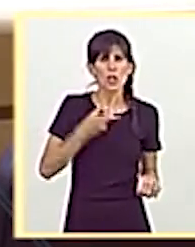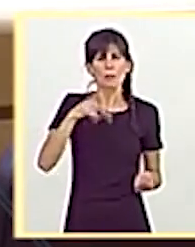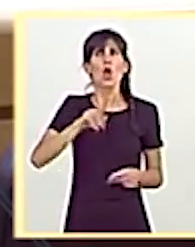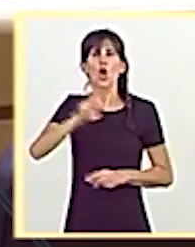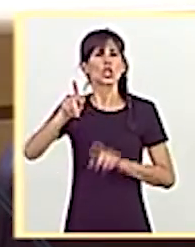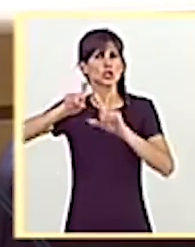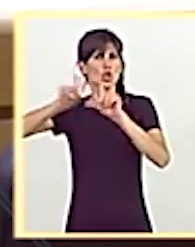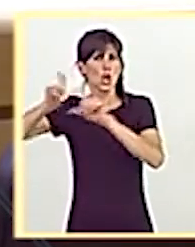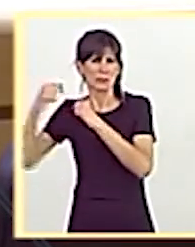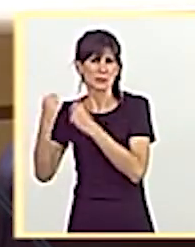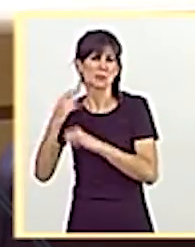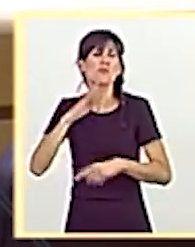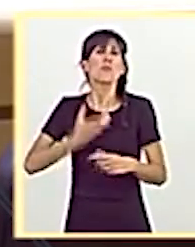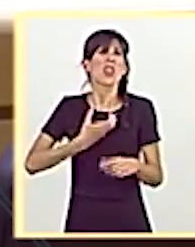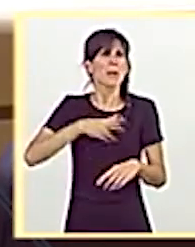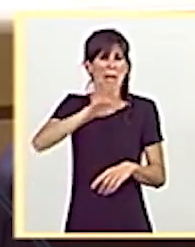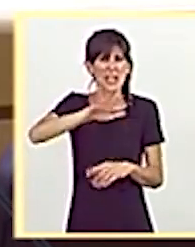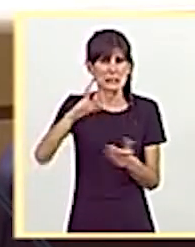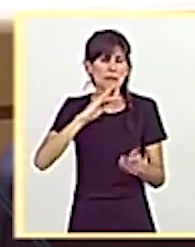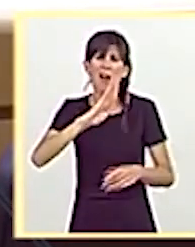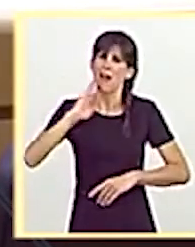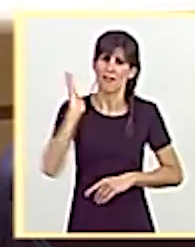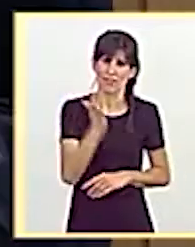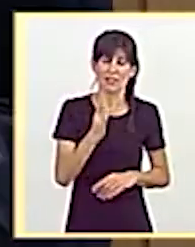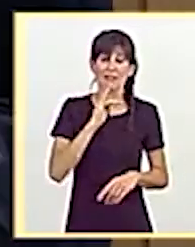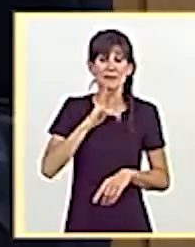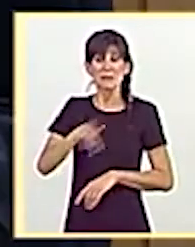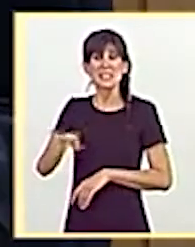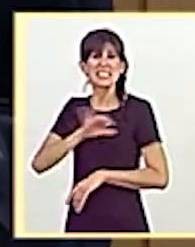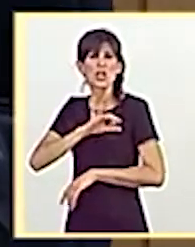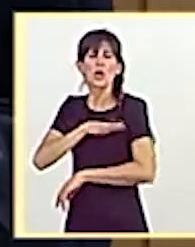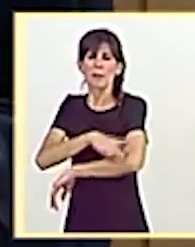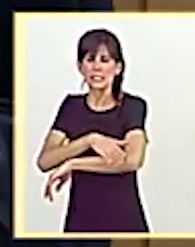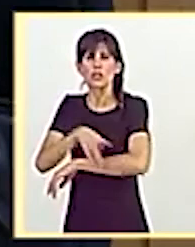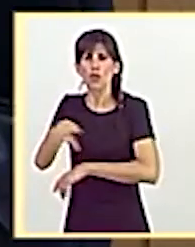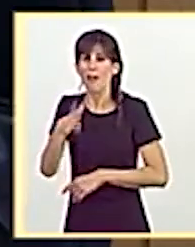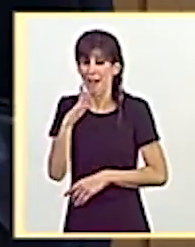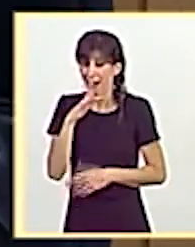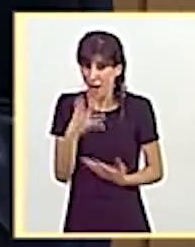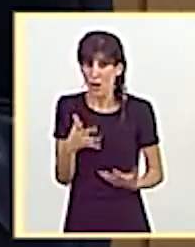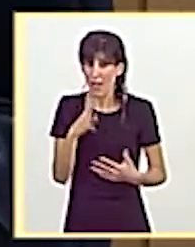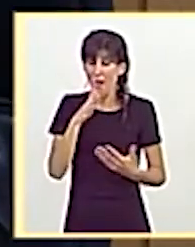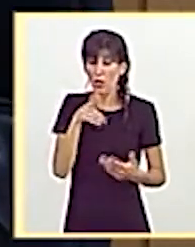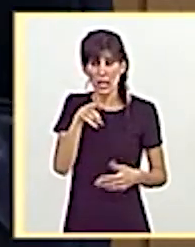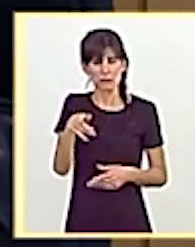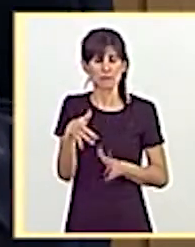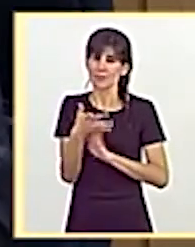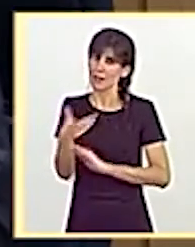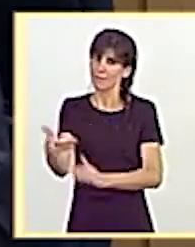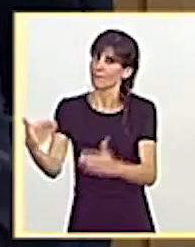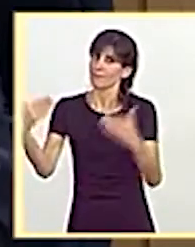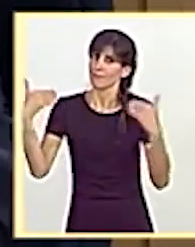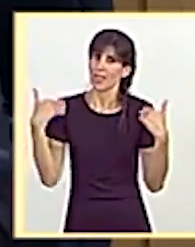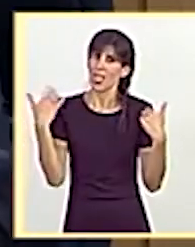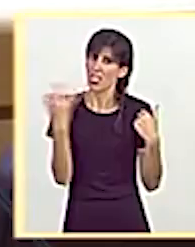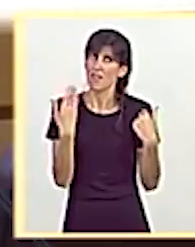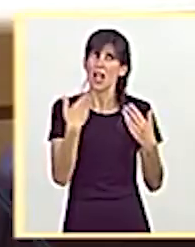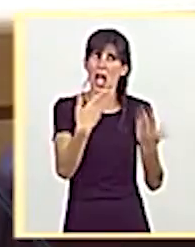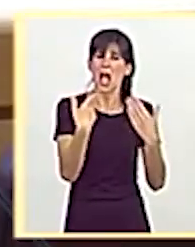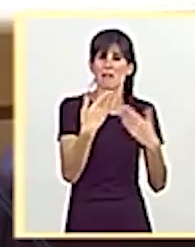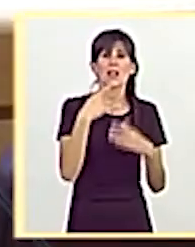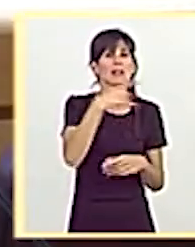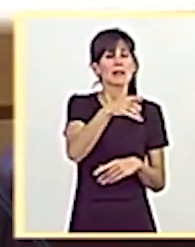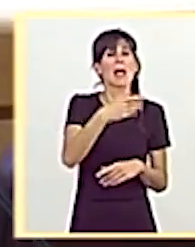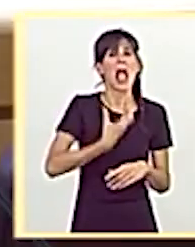municipales. Señor ministro, está ahora en sus manos de hablar con el alcalde, señor Eudal